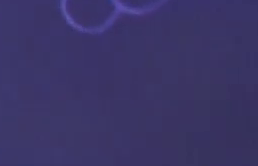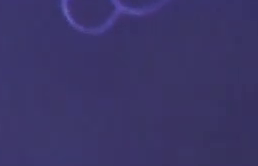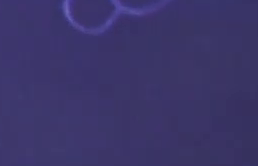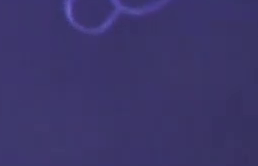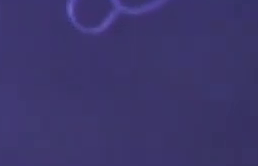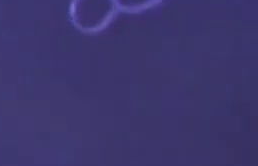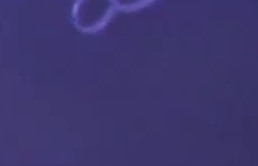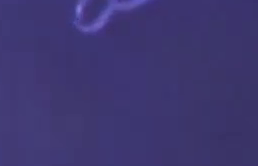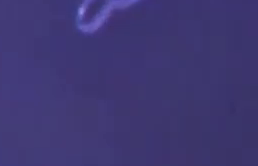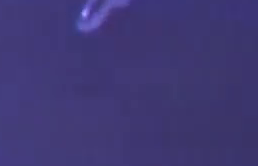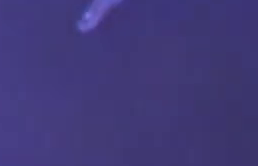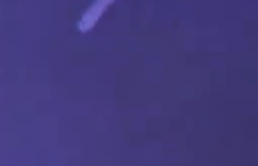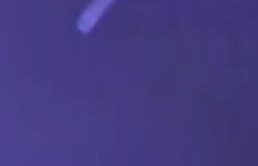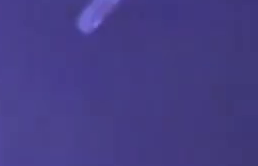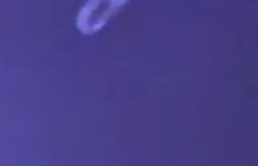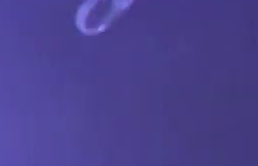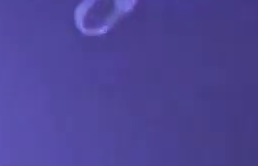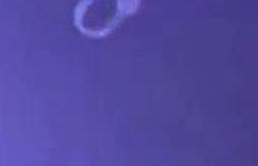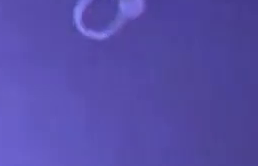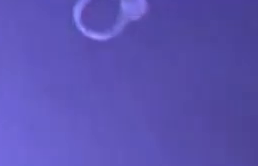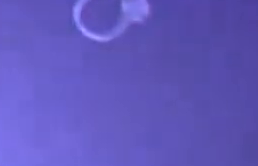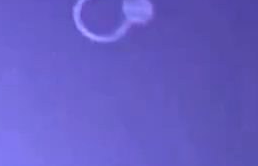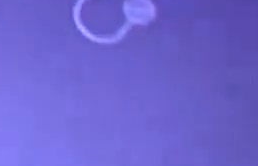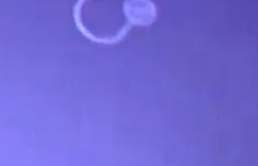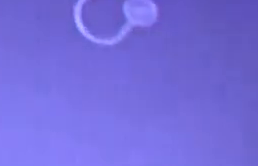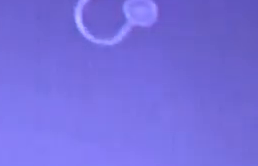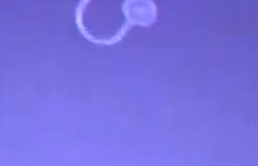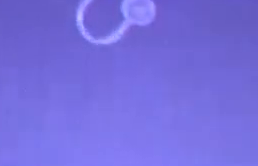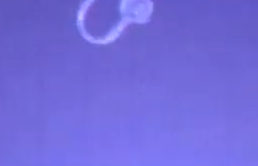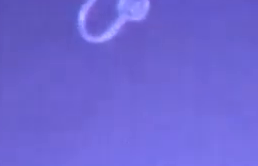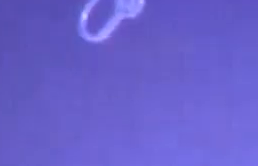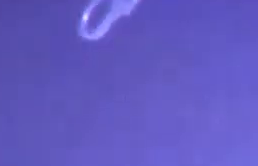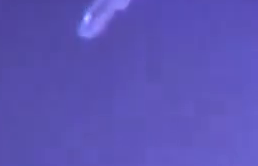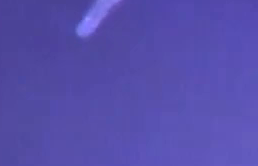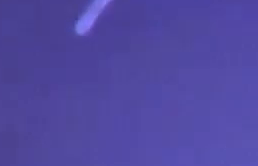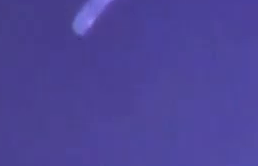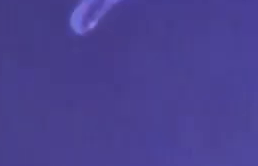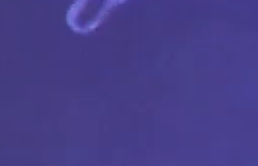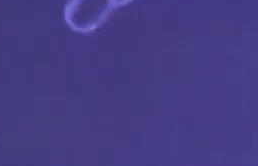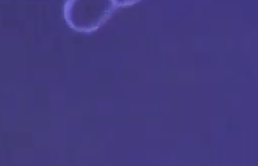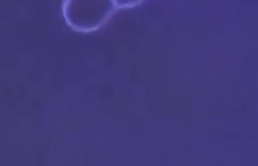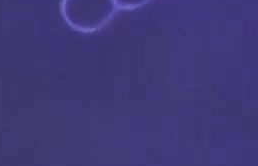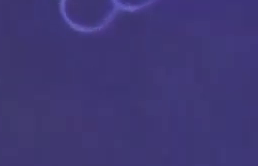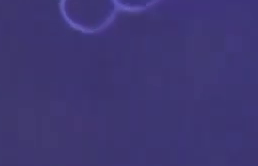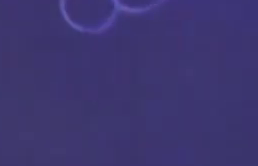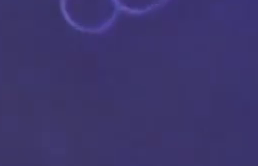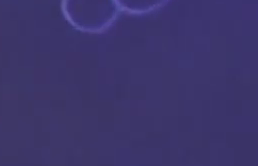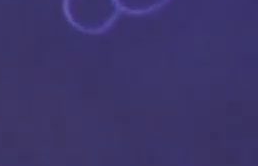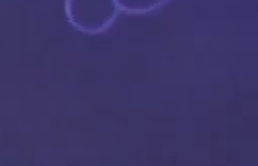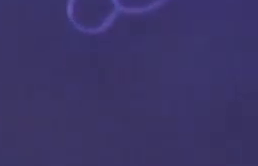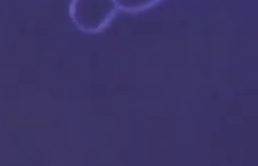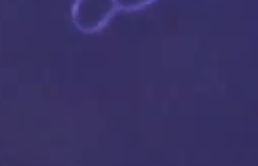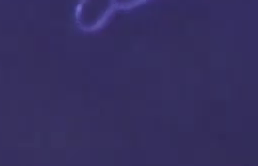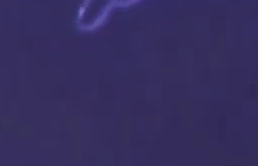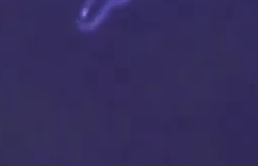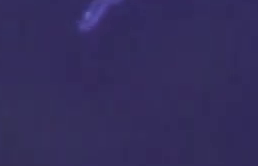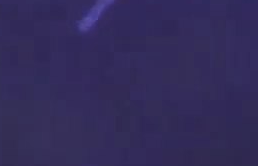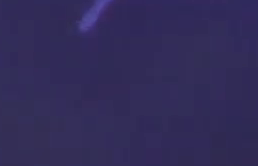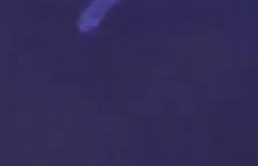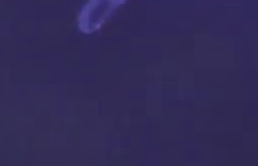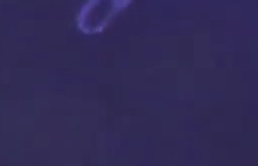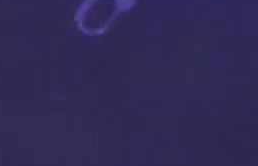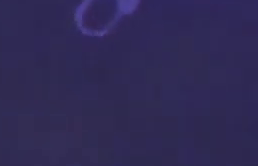Ya estamos de regreso y les contamos que más de dos millones de personas en el mundo sufren trastornos del sueño, como la narcolepsia.